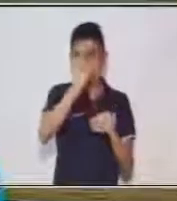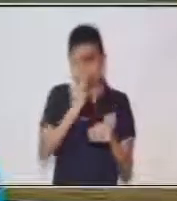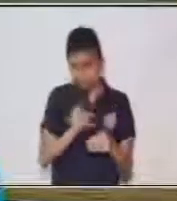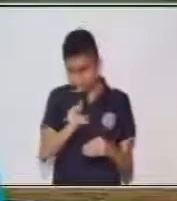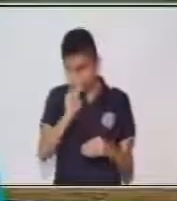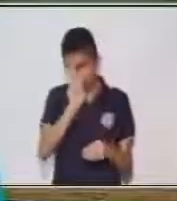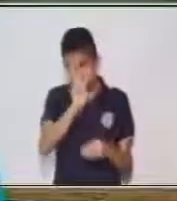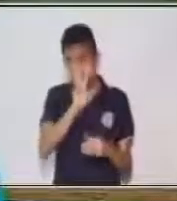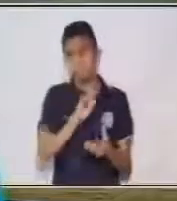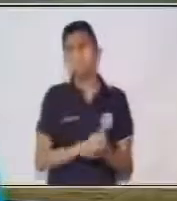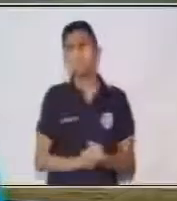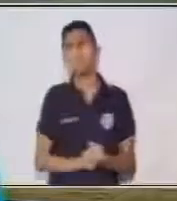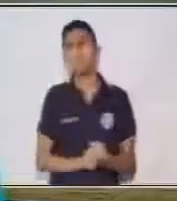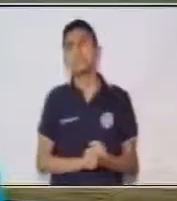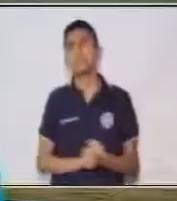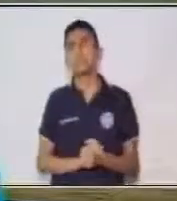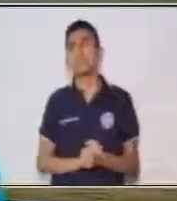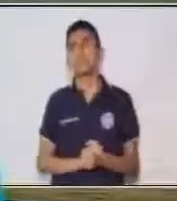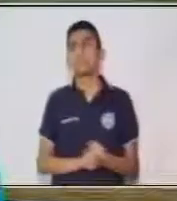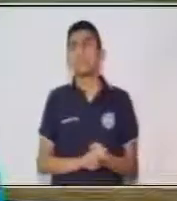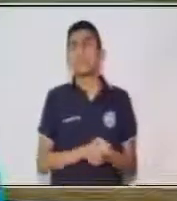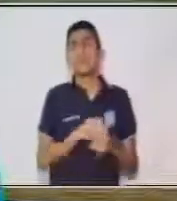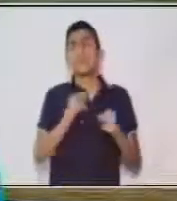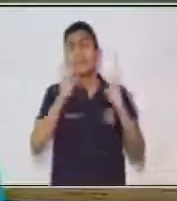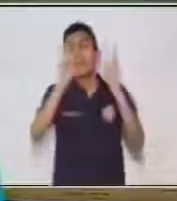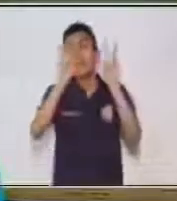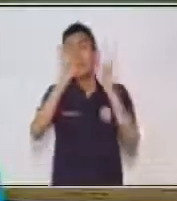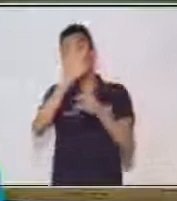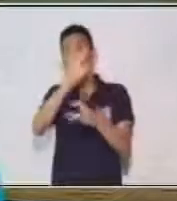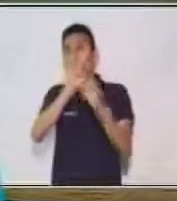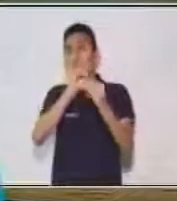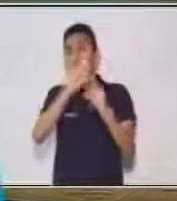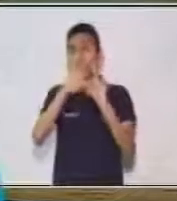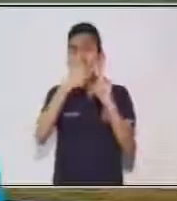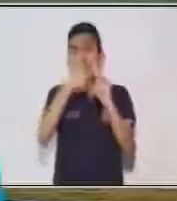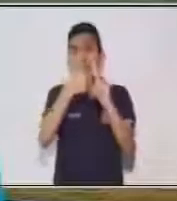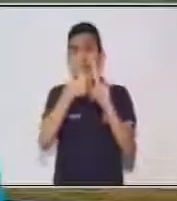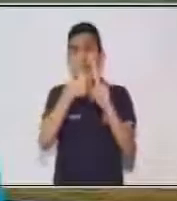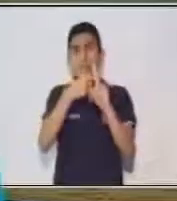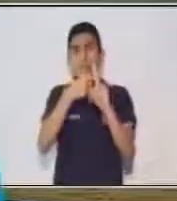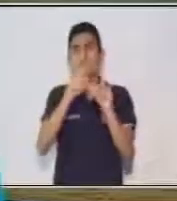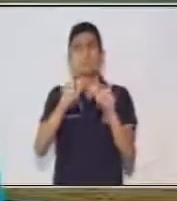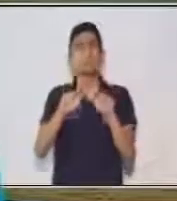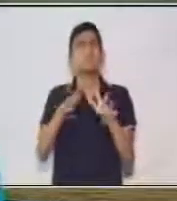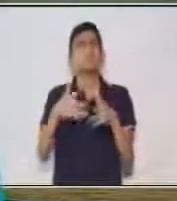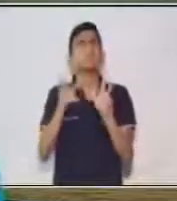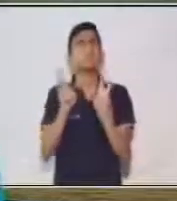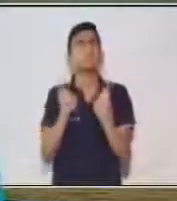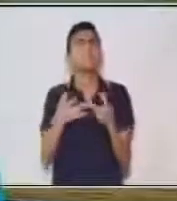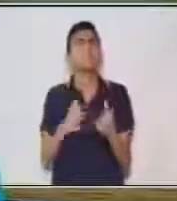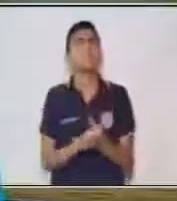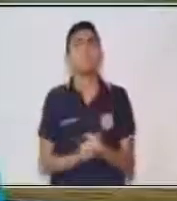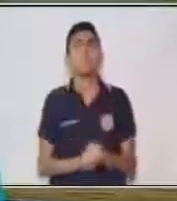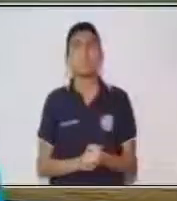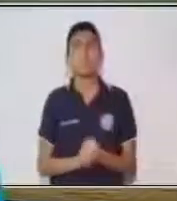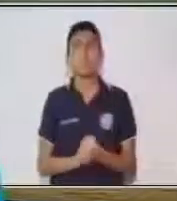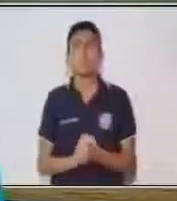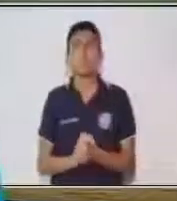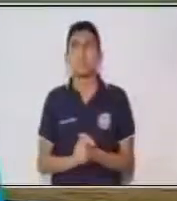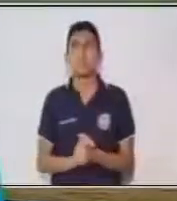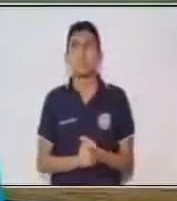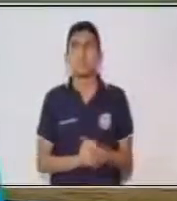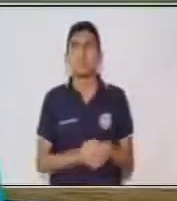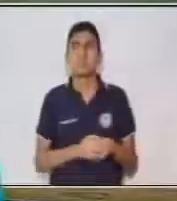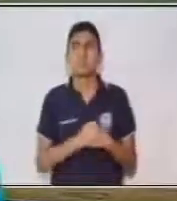¿Sobre qué? Sobre una suma. Muy bien. ¿Y cuál nos tocaría? Excelente.